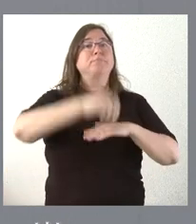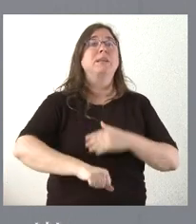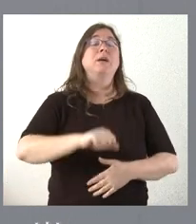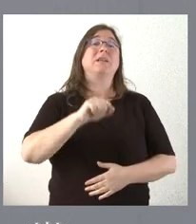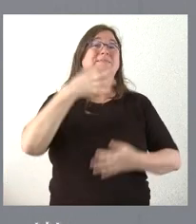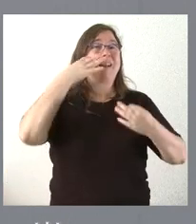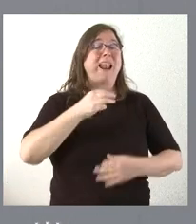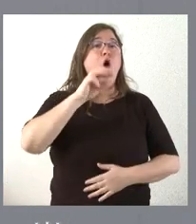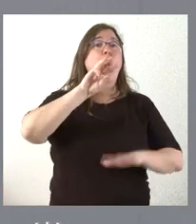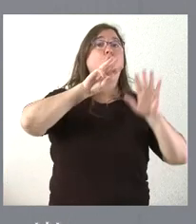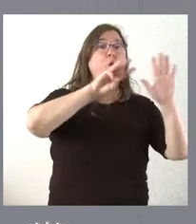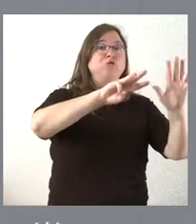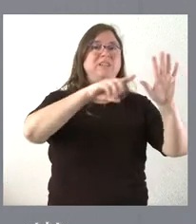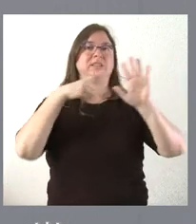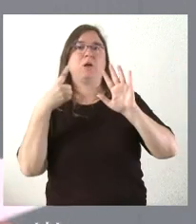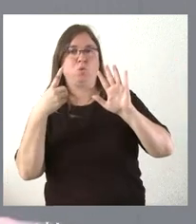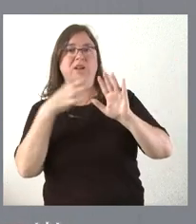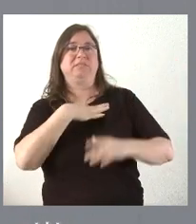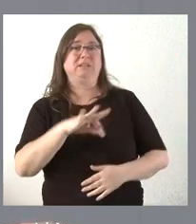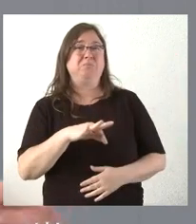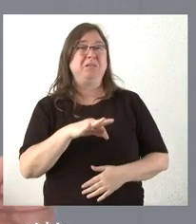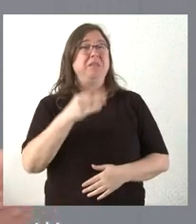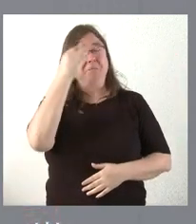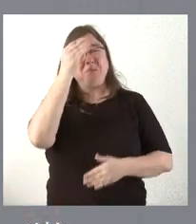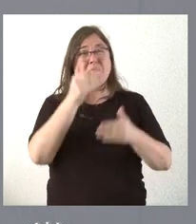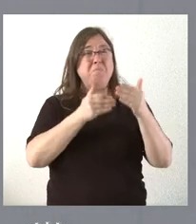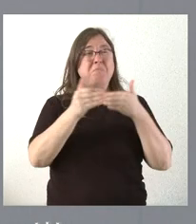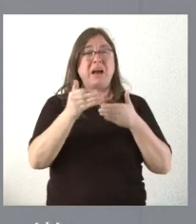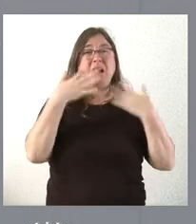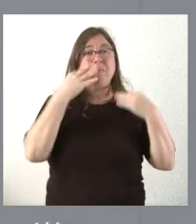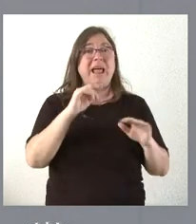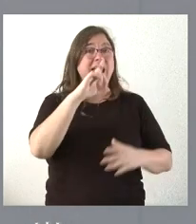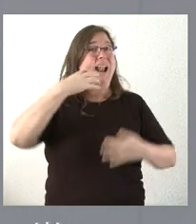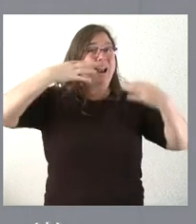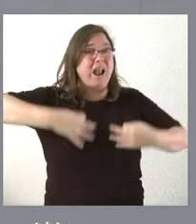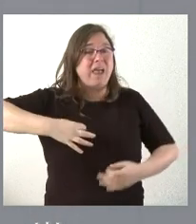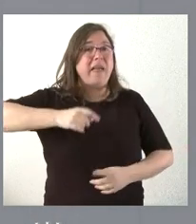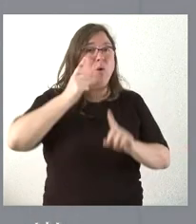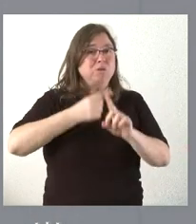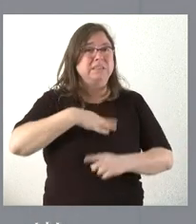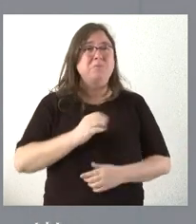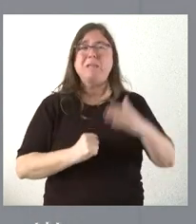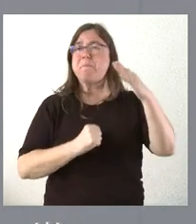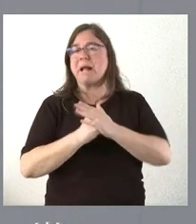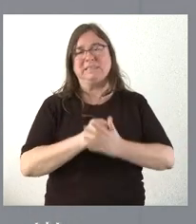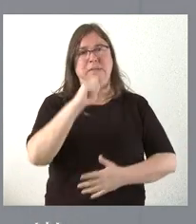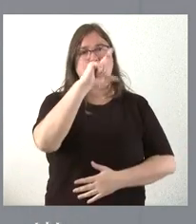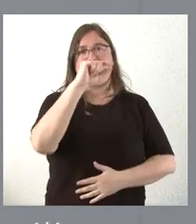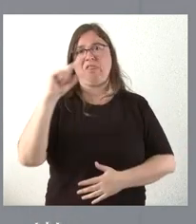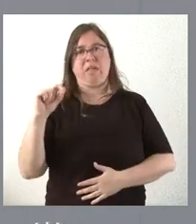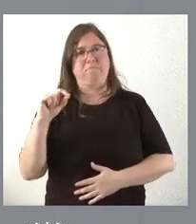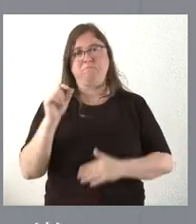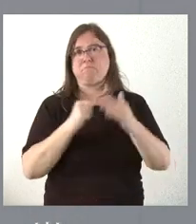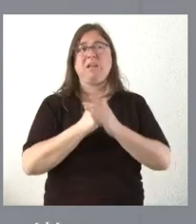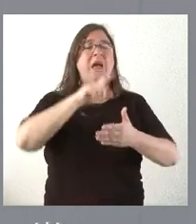que hemos señalado. No creemos que vayan más allá de 100 las que tengan realmente utilidad real para el alquiler